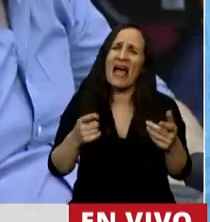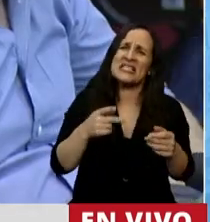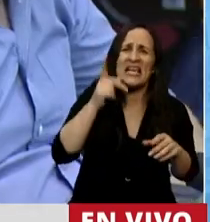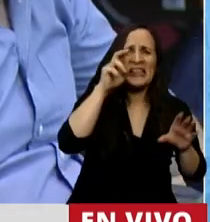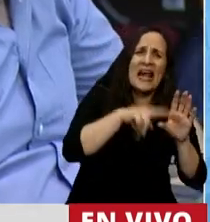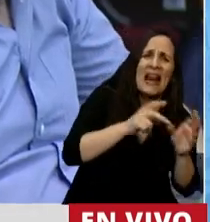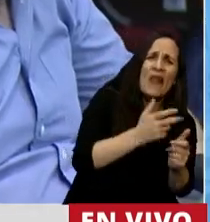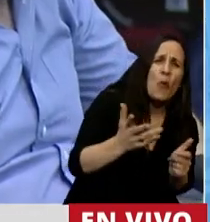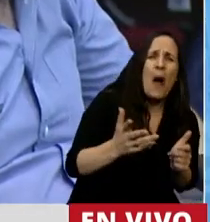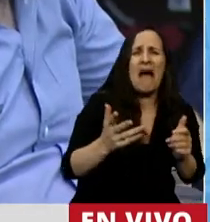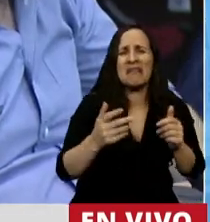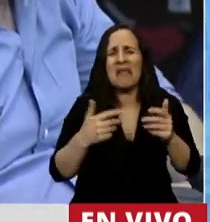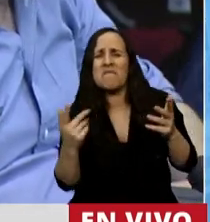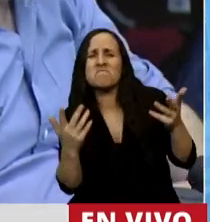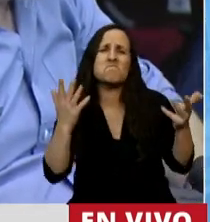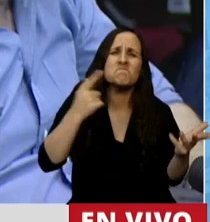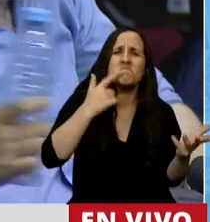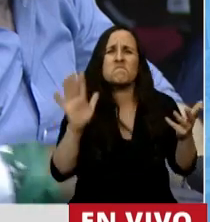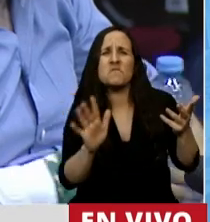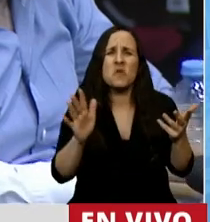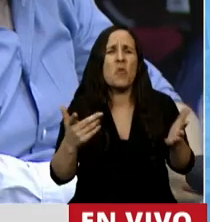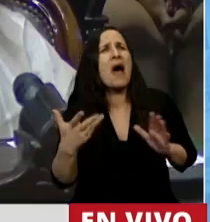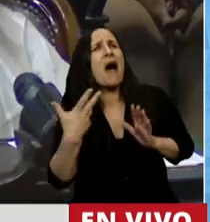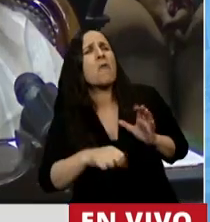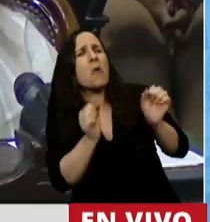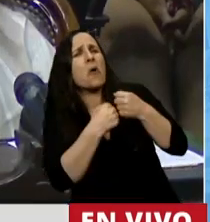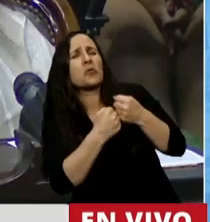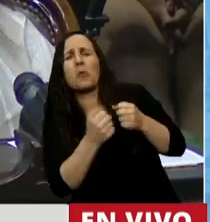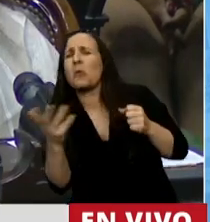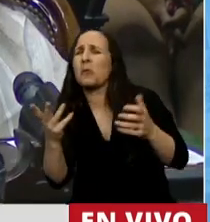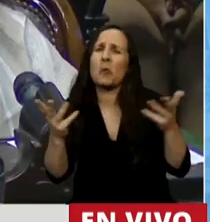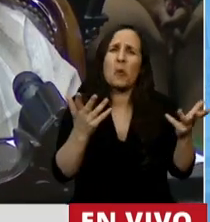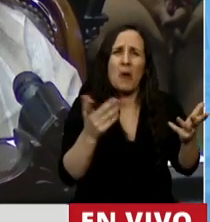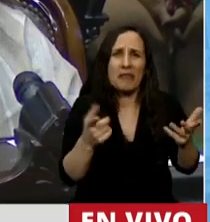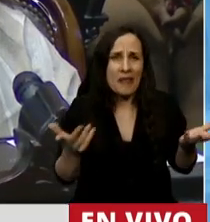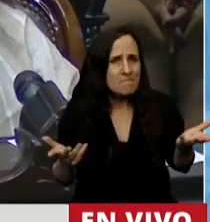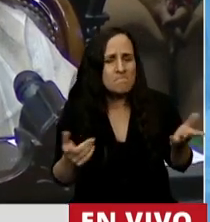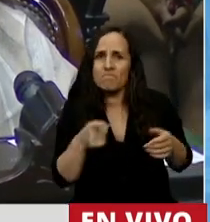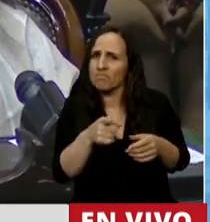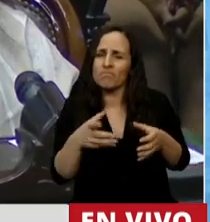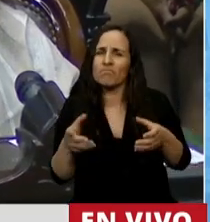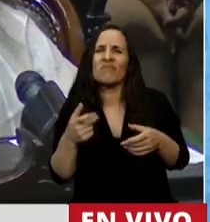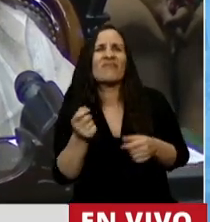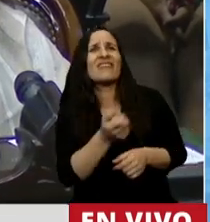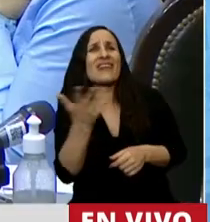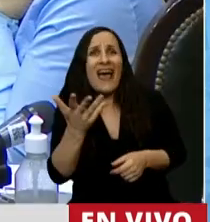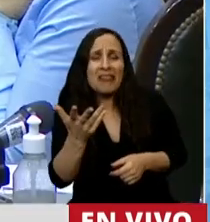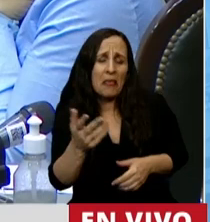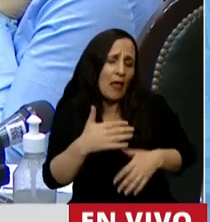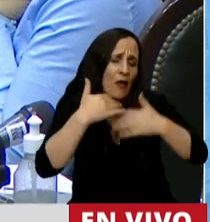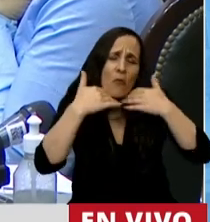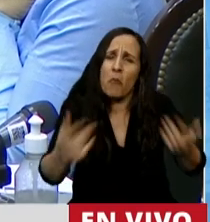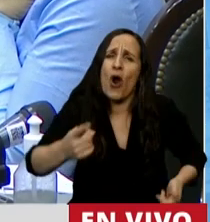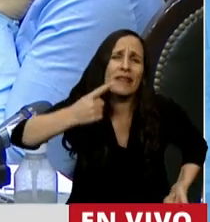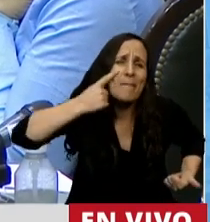quedan internadas o cuántas son las que abortan clandestinamente en este país. El número no importa, son